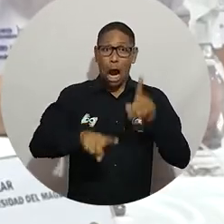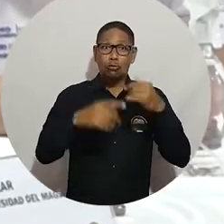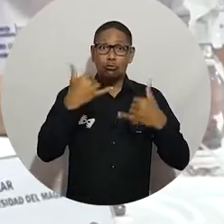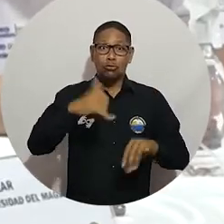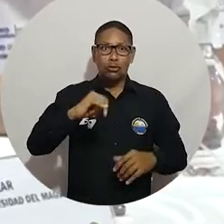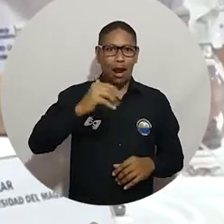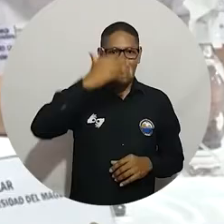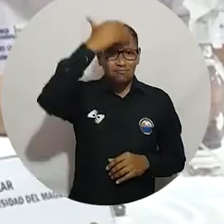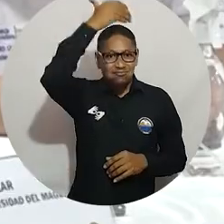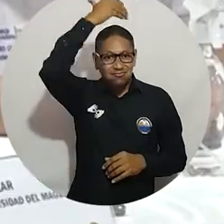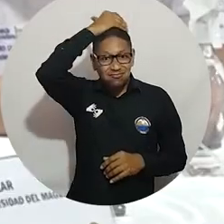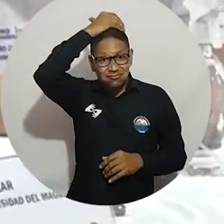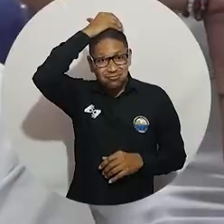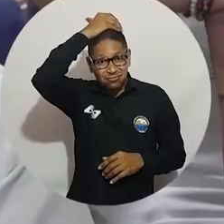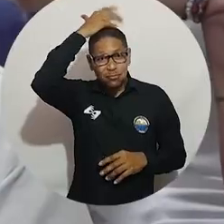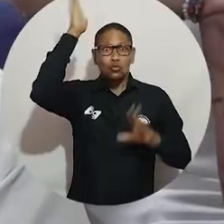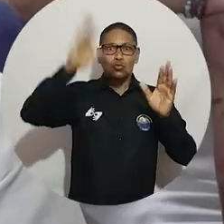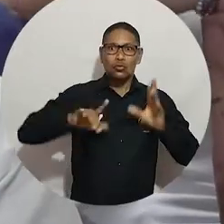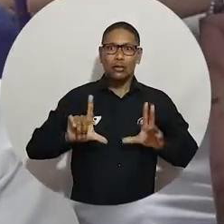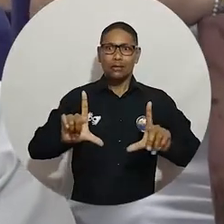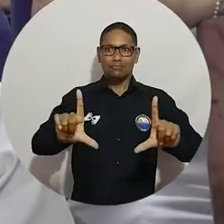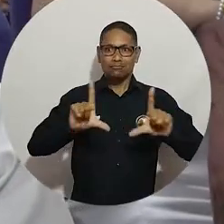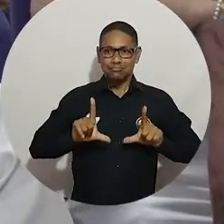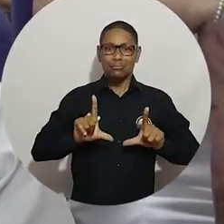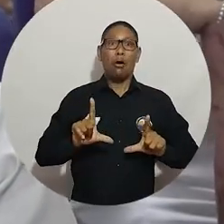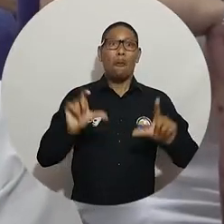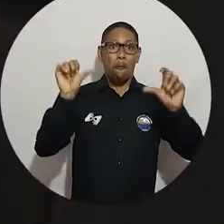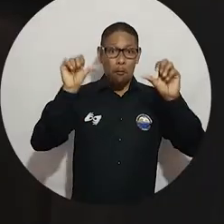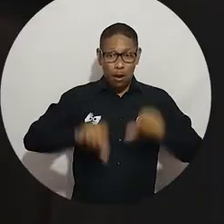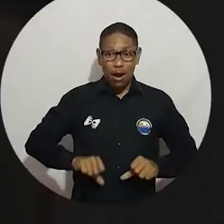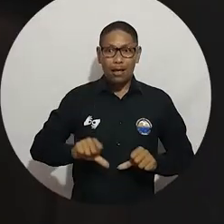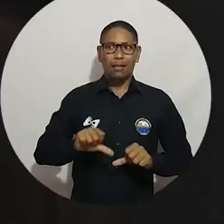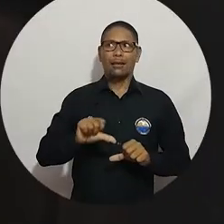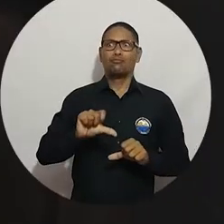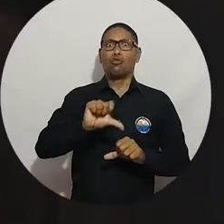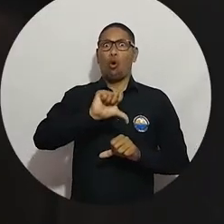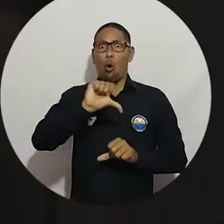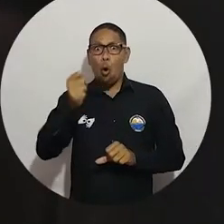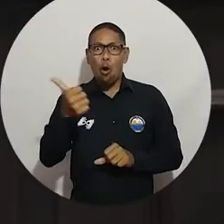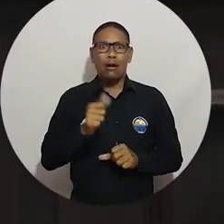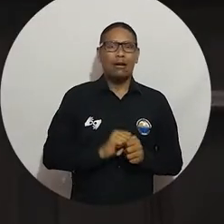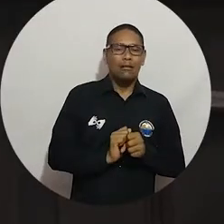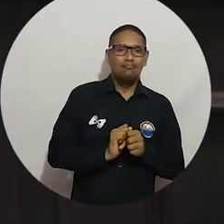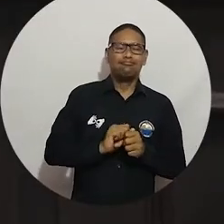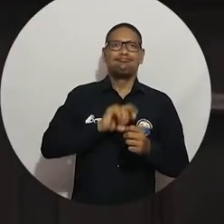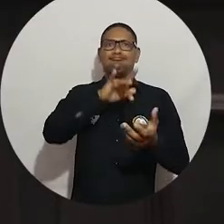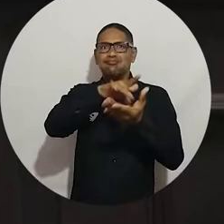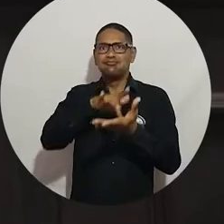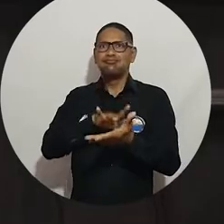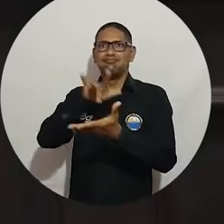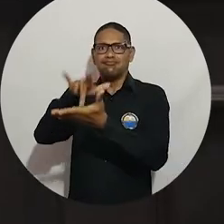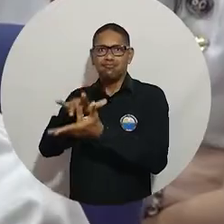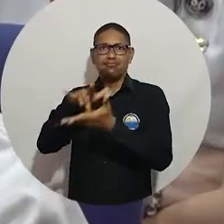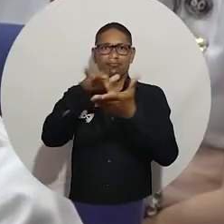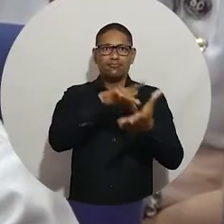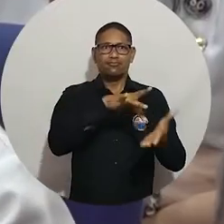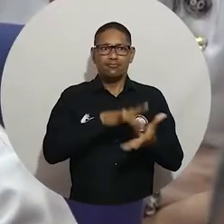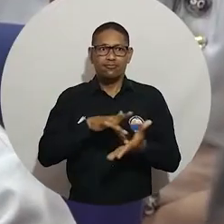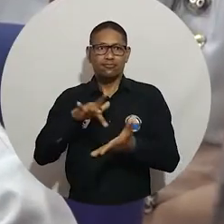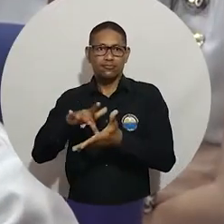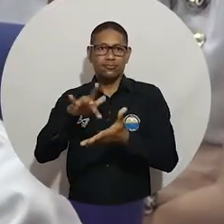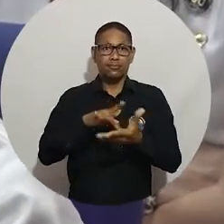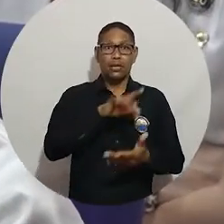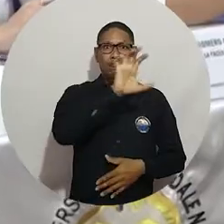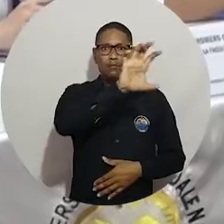cursos allá porque hay cursos similares y va a tener validez. Que estudiantes de enfermería de universidades de esos países que también están acreditados puedan venir a